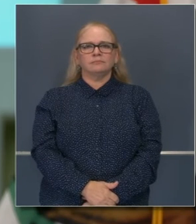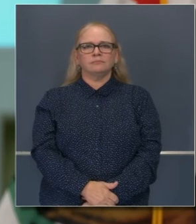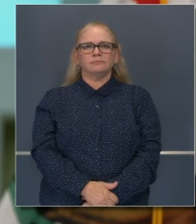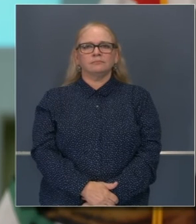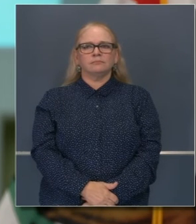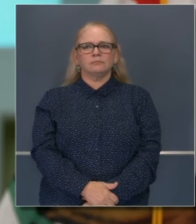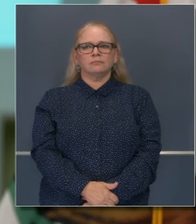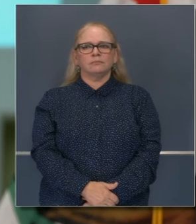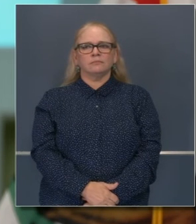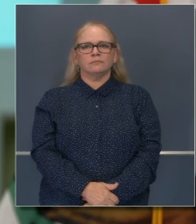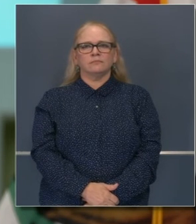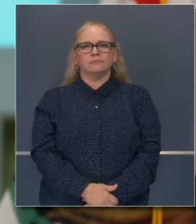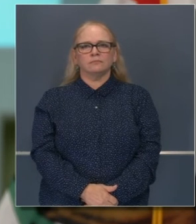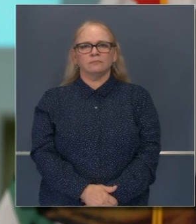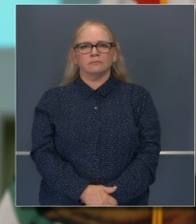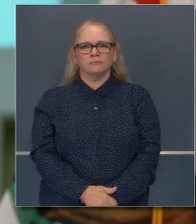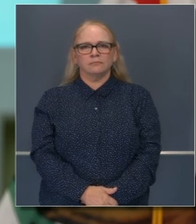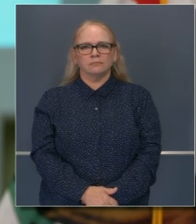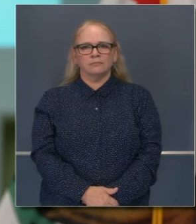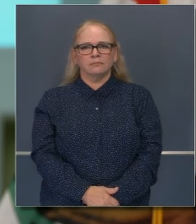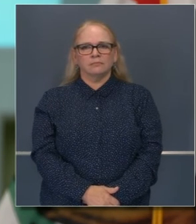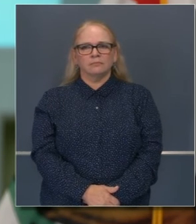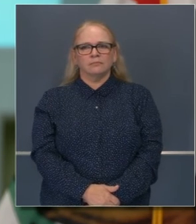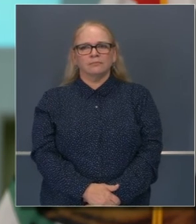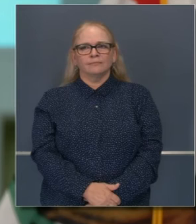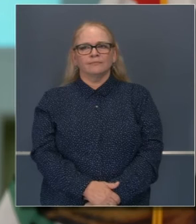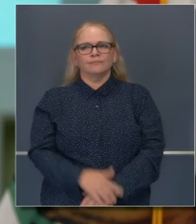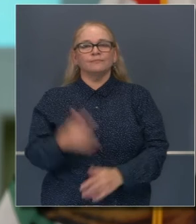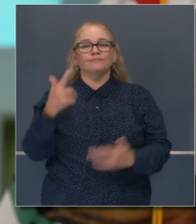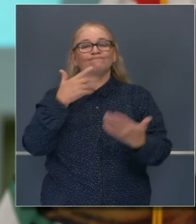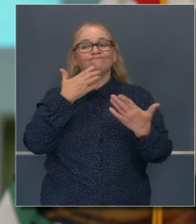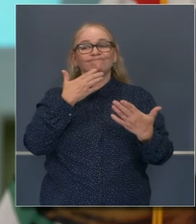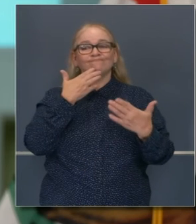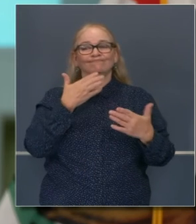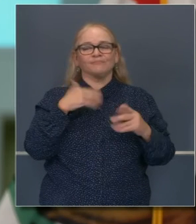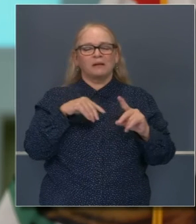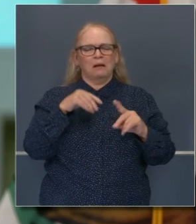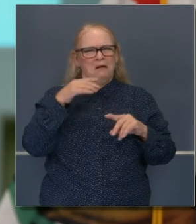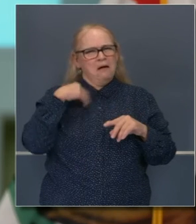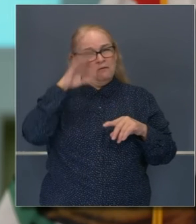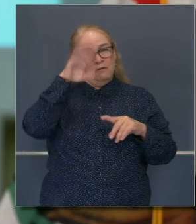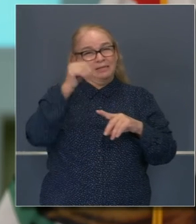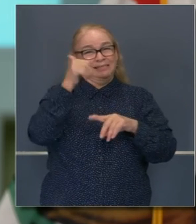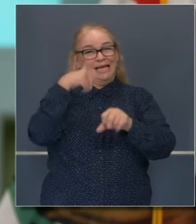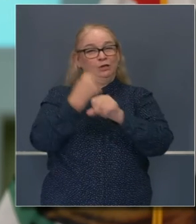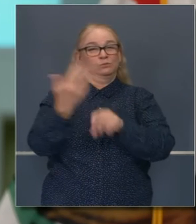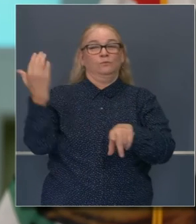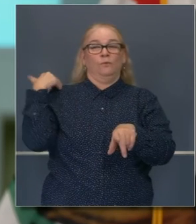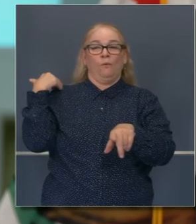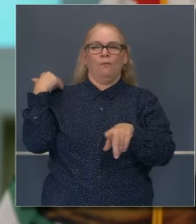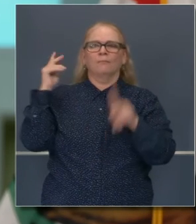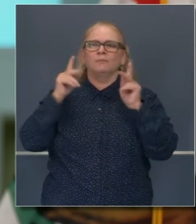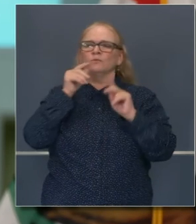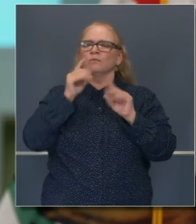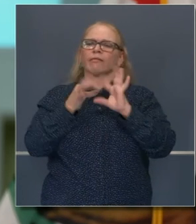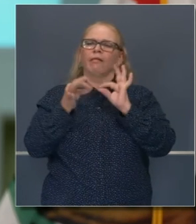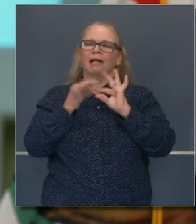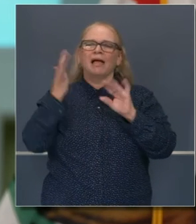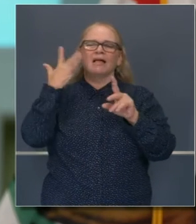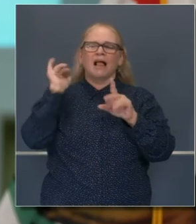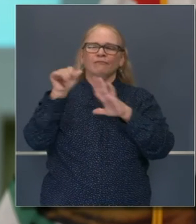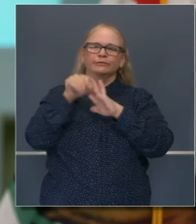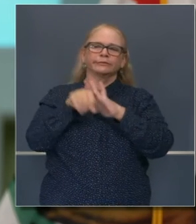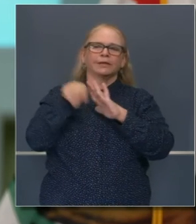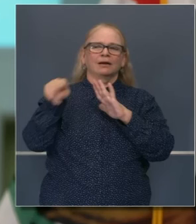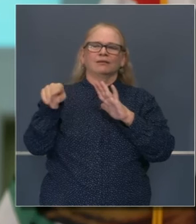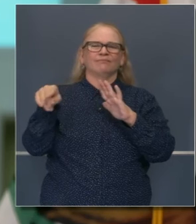¿Qué tal, gobernador? Gracias. Hace tan solo 10 años que la gente decía que